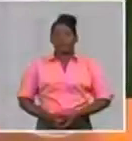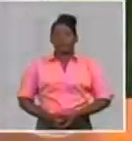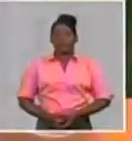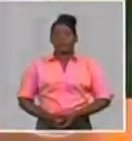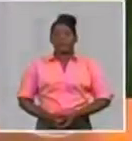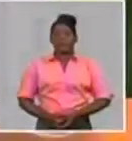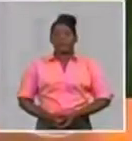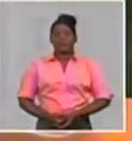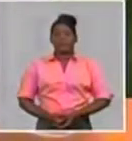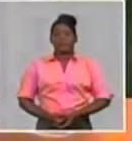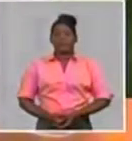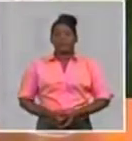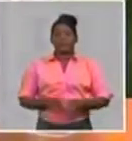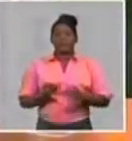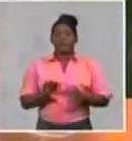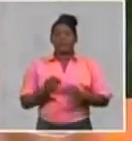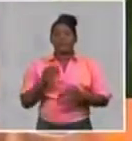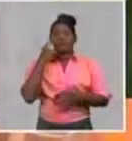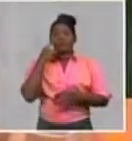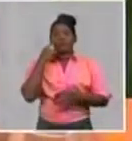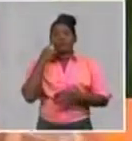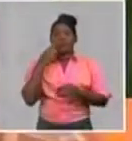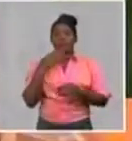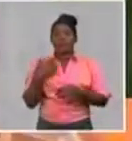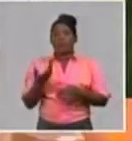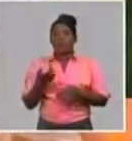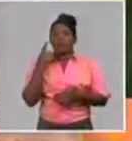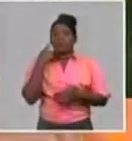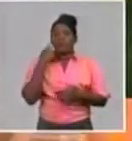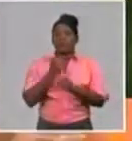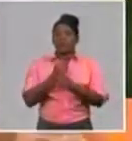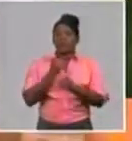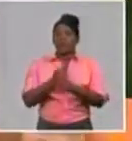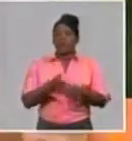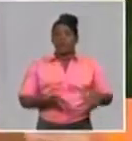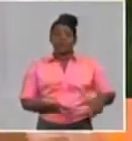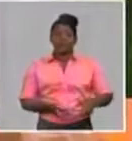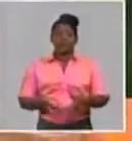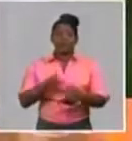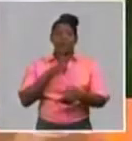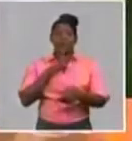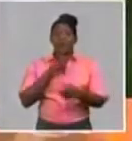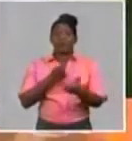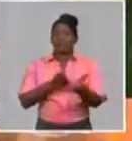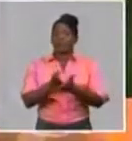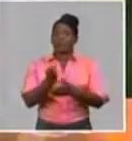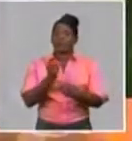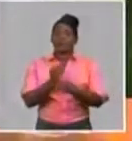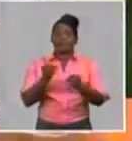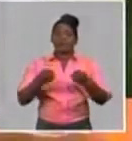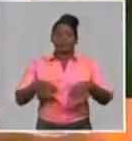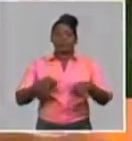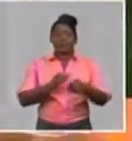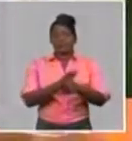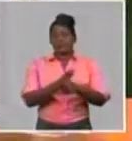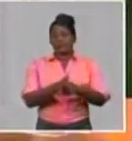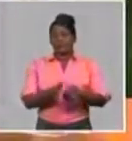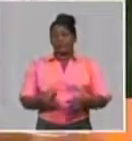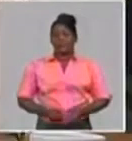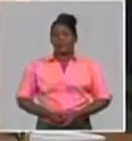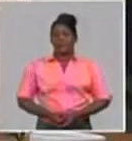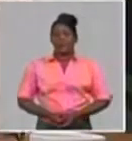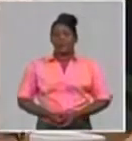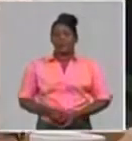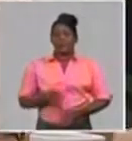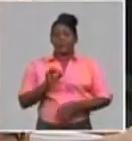Una muestra de que tampoco los programas hidráulicos se han detenido en medio de la pandemia. Con nosotros, el presidente del Instituto Nacional de Recursos Hidráulicos,